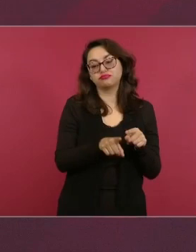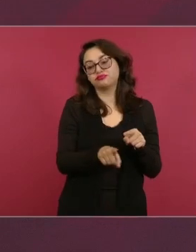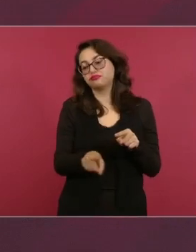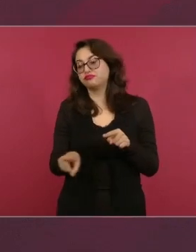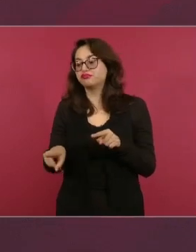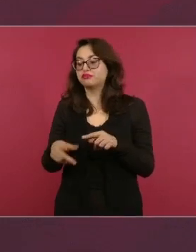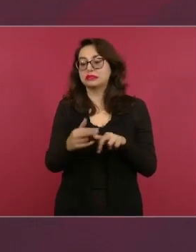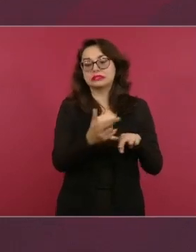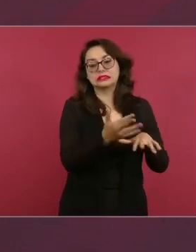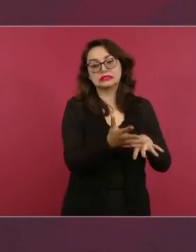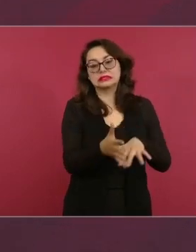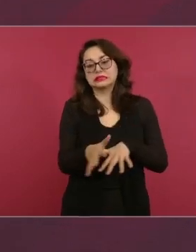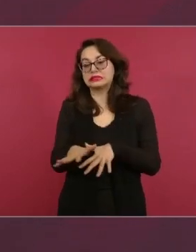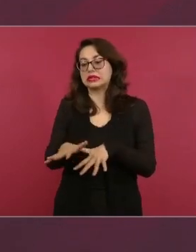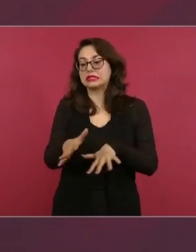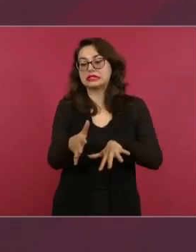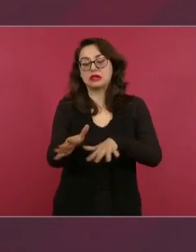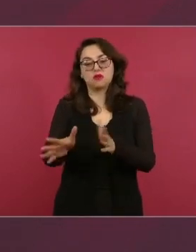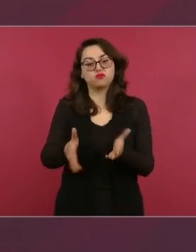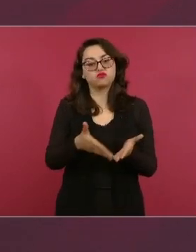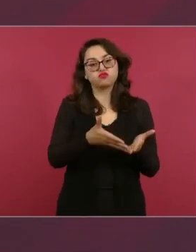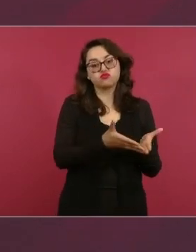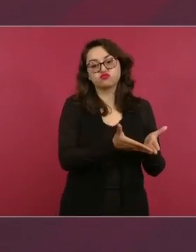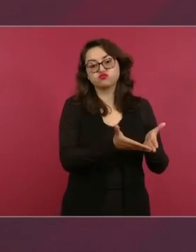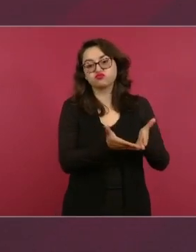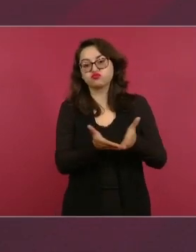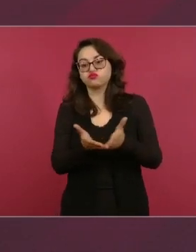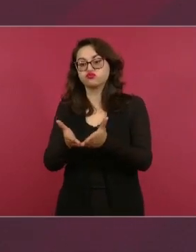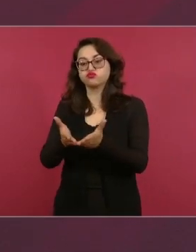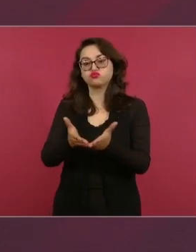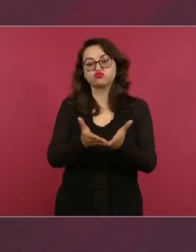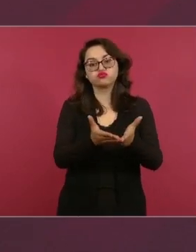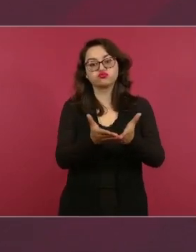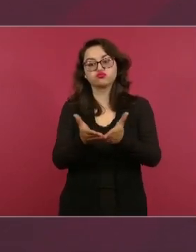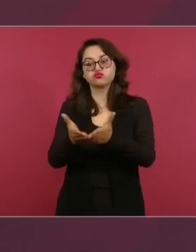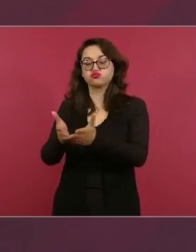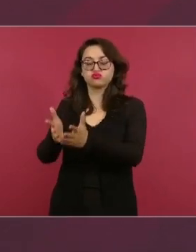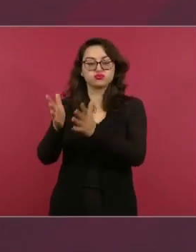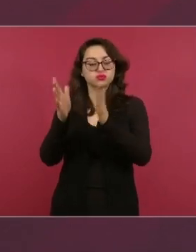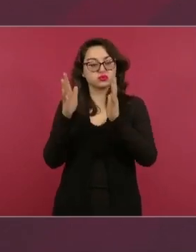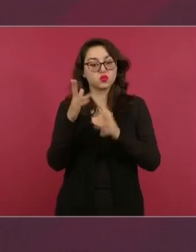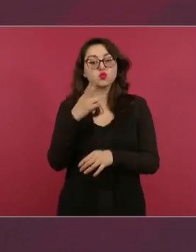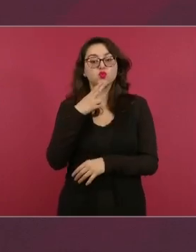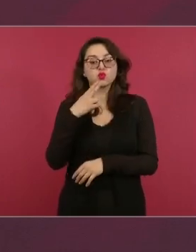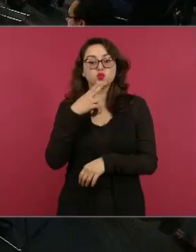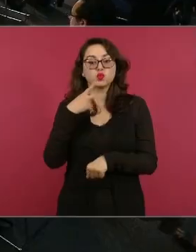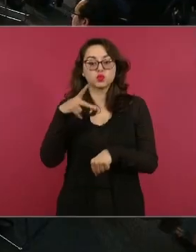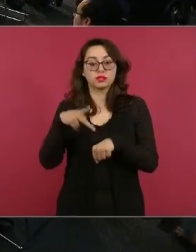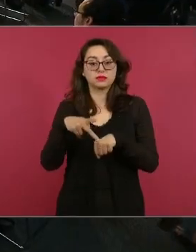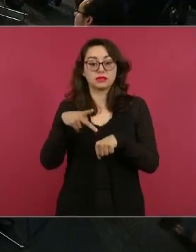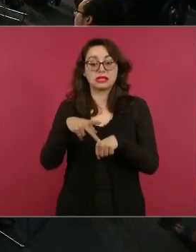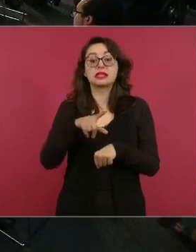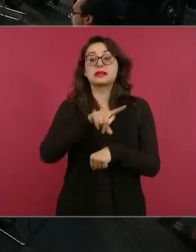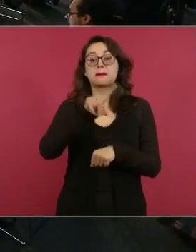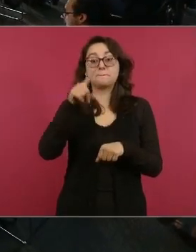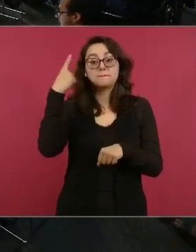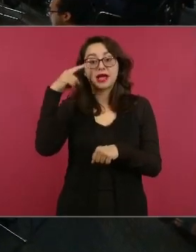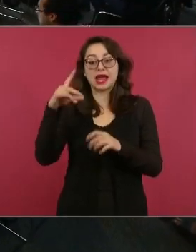y ahí trabajaban las grandes cabezas